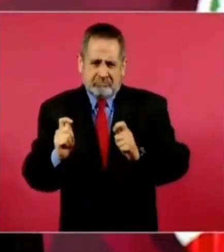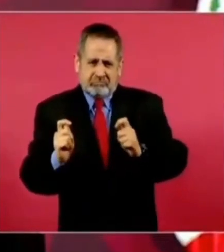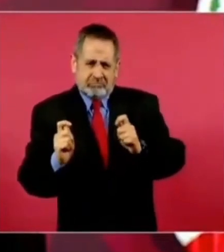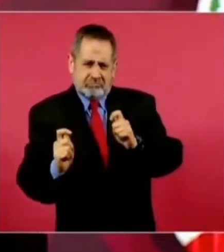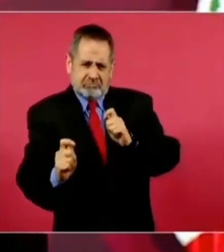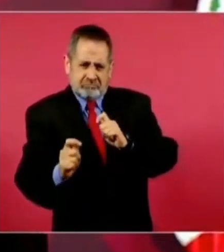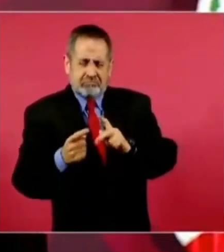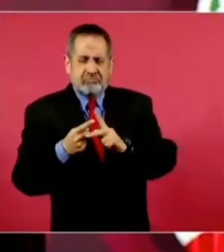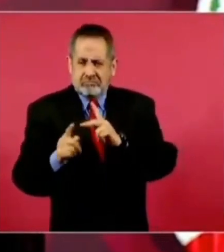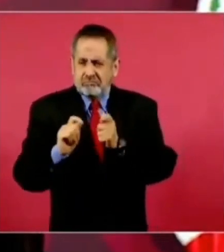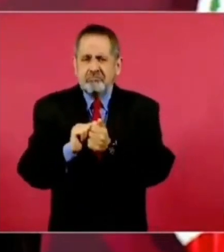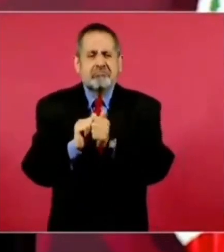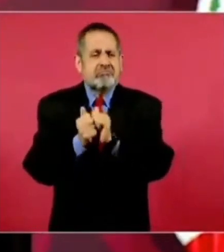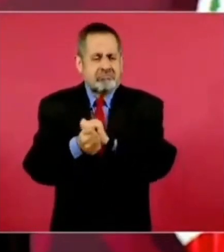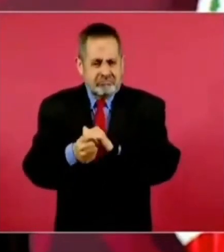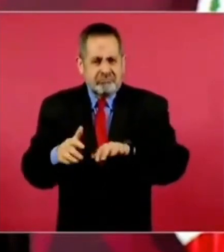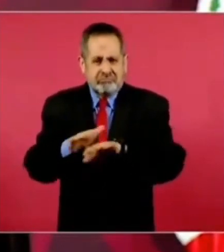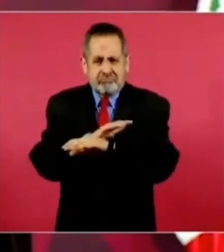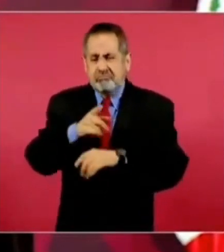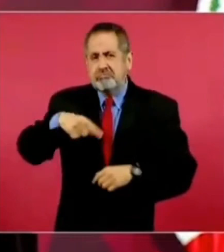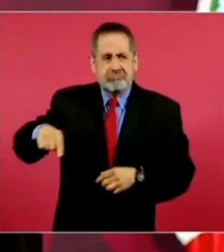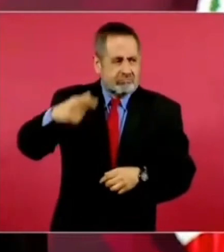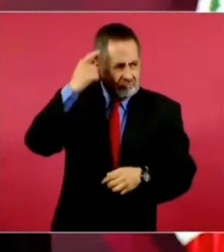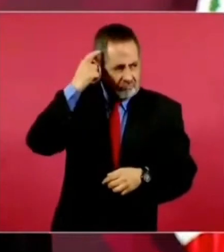sobre todo de mentalidad